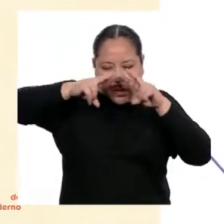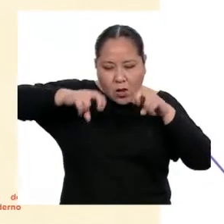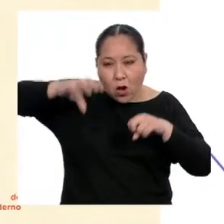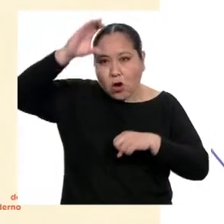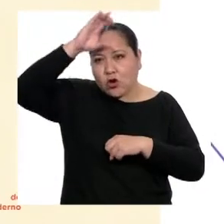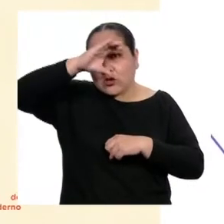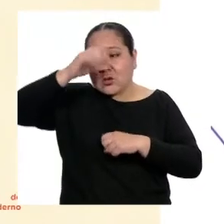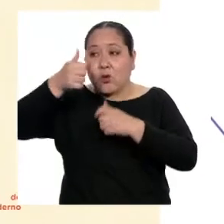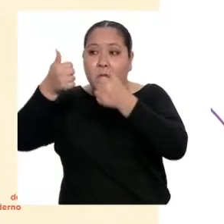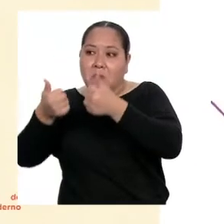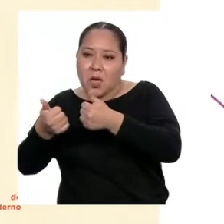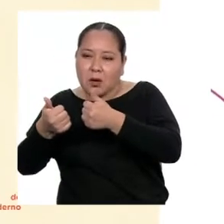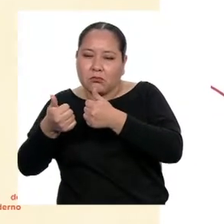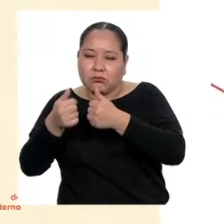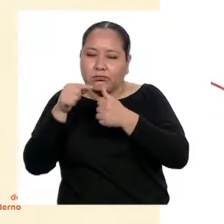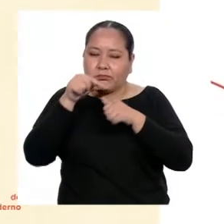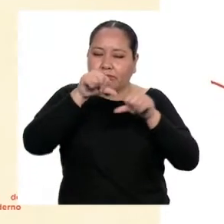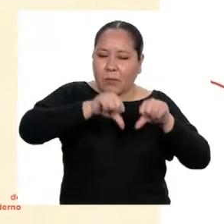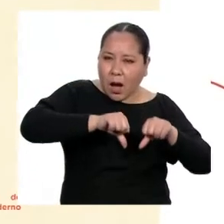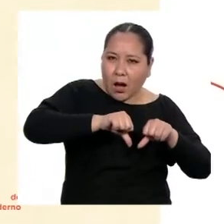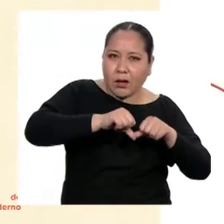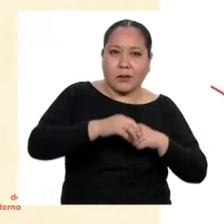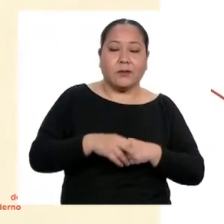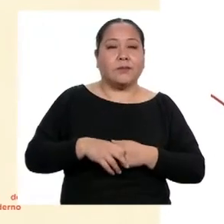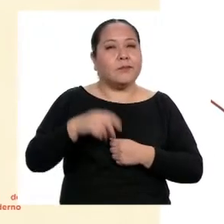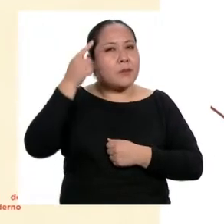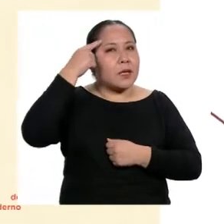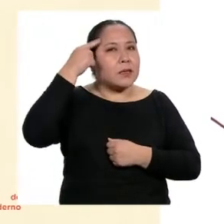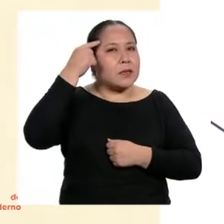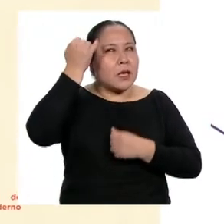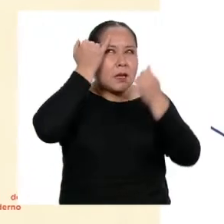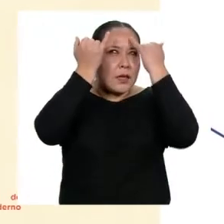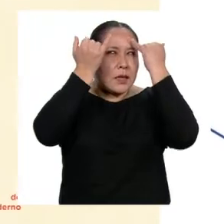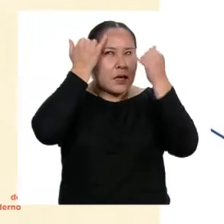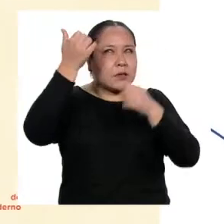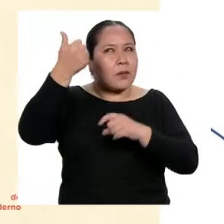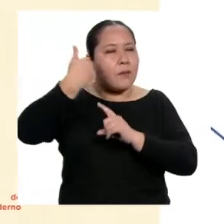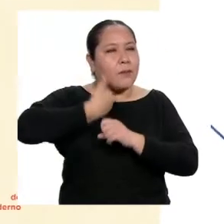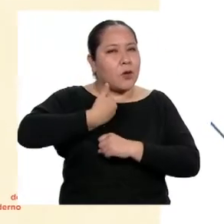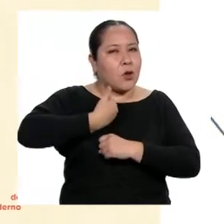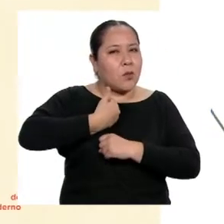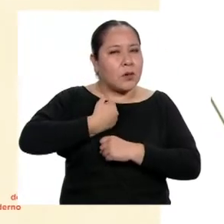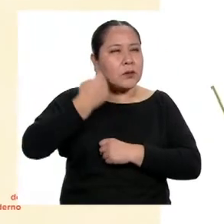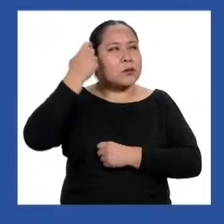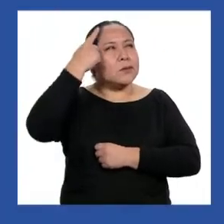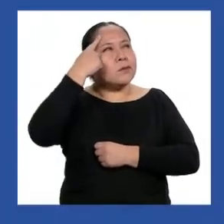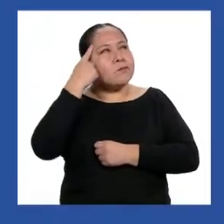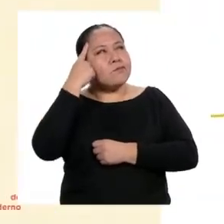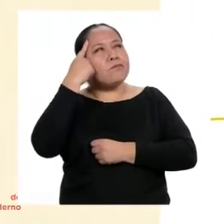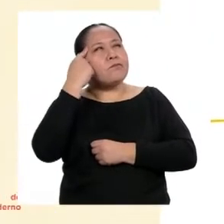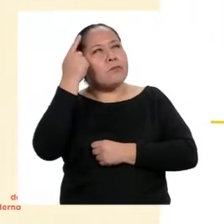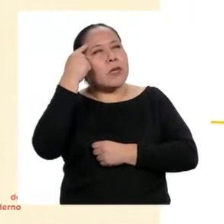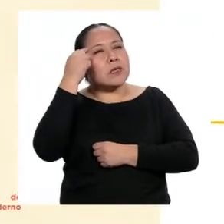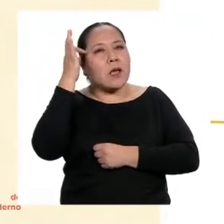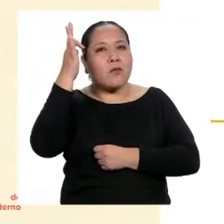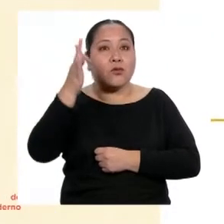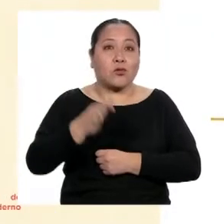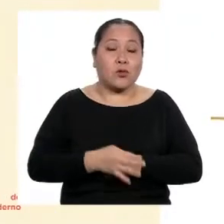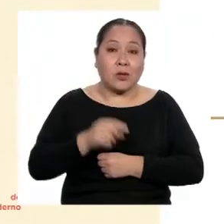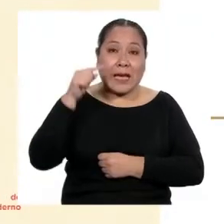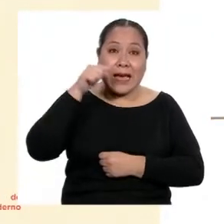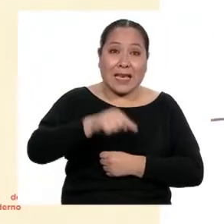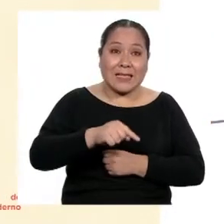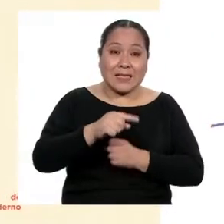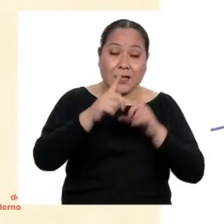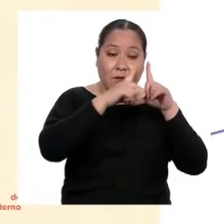bien y del mal, de desarrollar hipótesis y de meditar sobre el futuro. Este párrafo